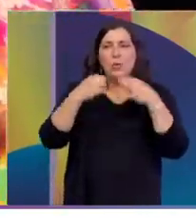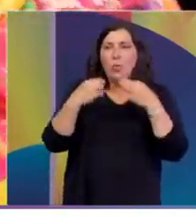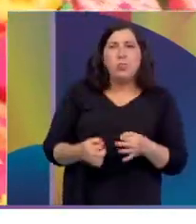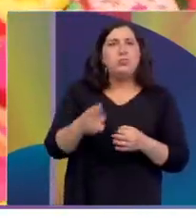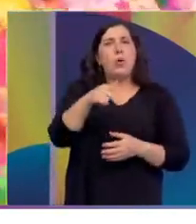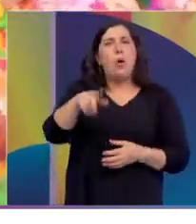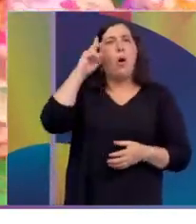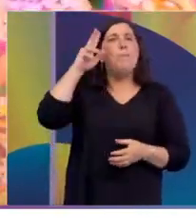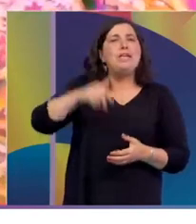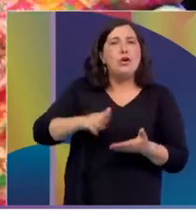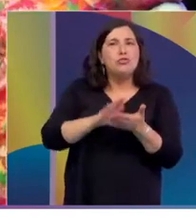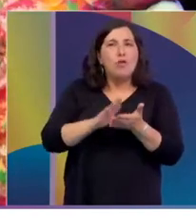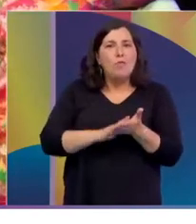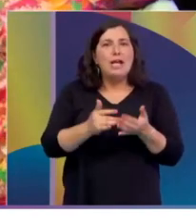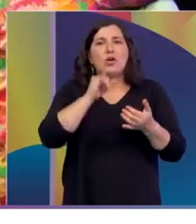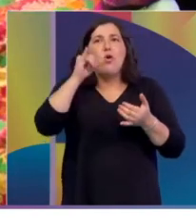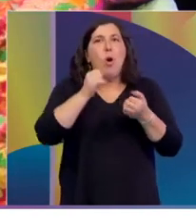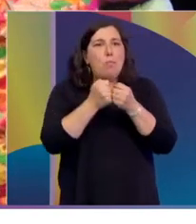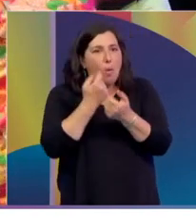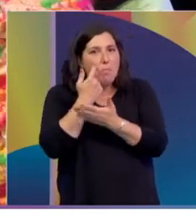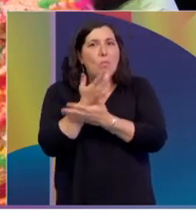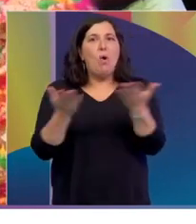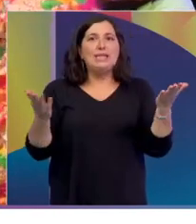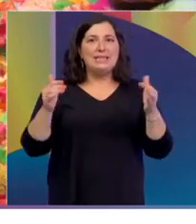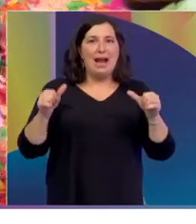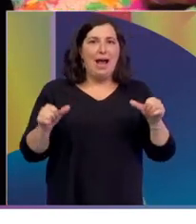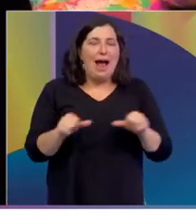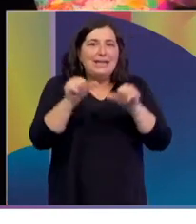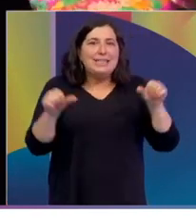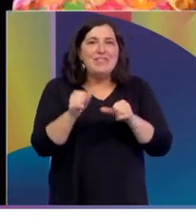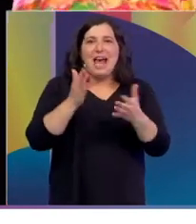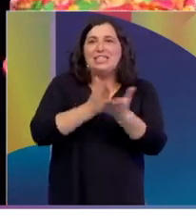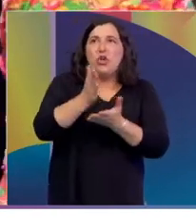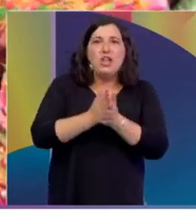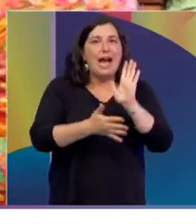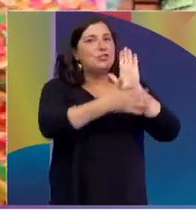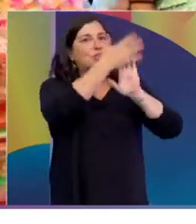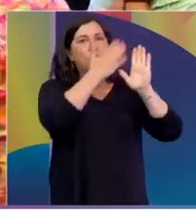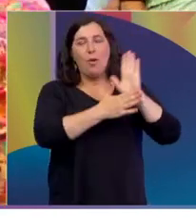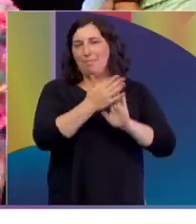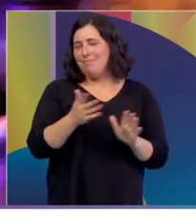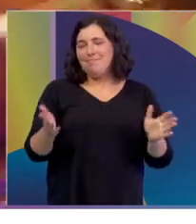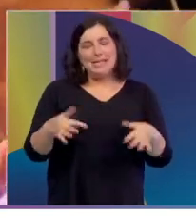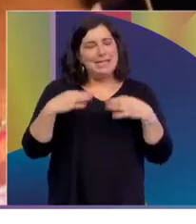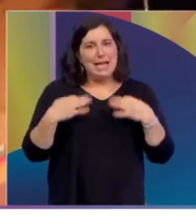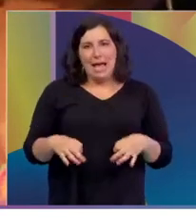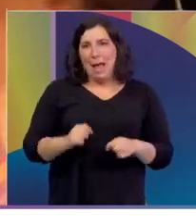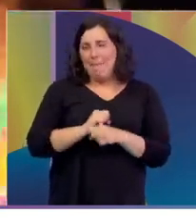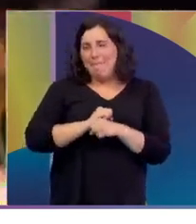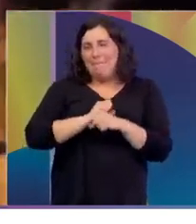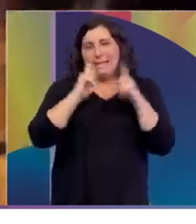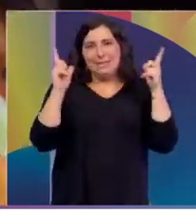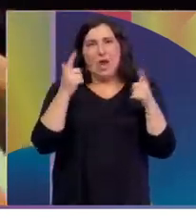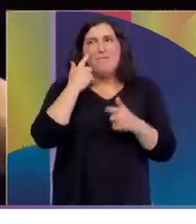estos trabajos maravillosos solidarios que se dan en todo el país? Es imponente y fue muy lindo y muy emocionante el día de la gala ver a las generaciones